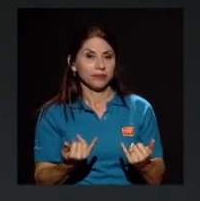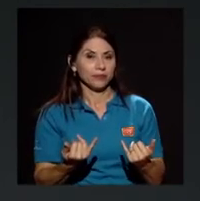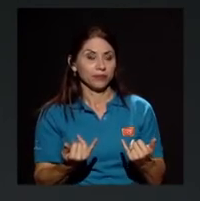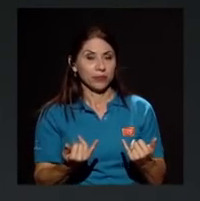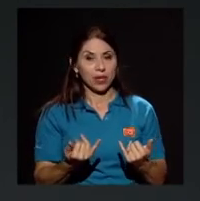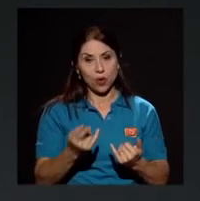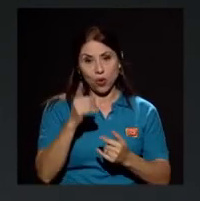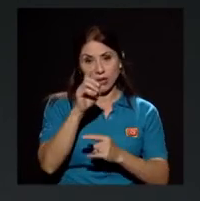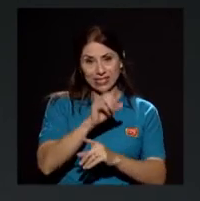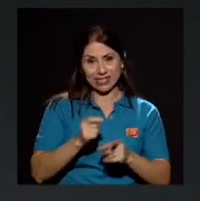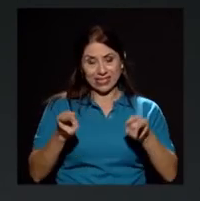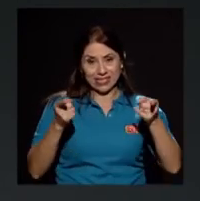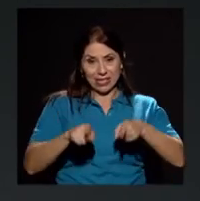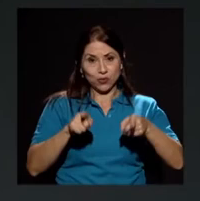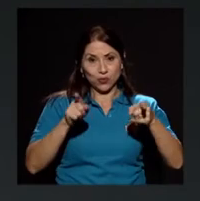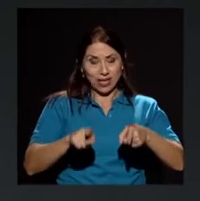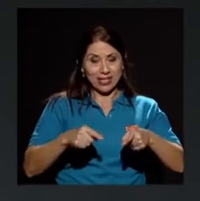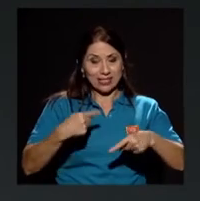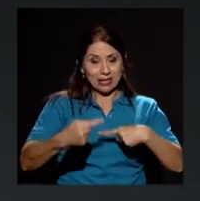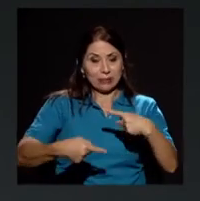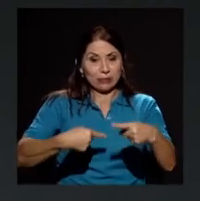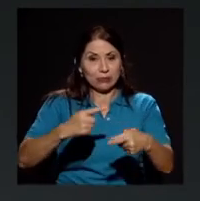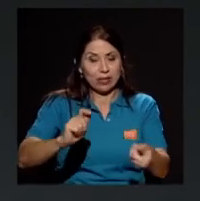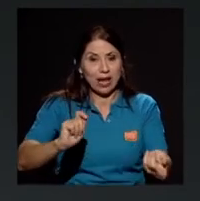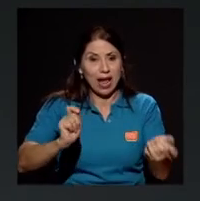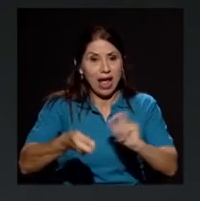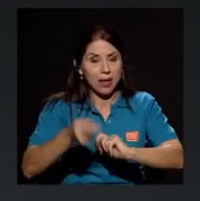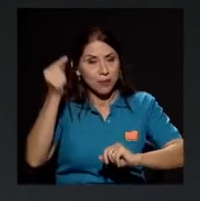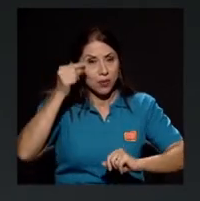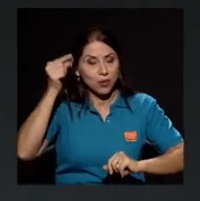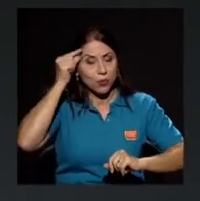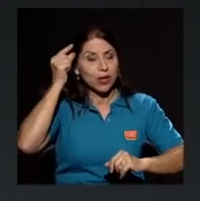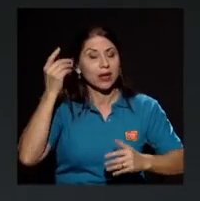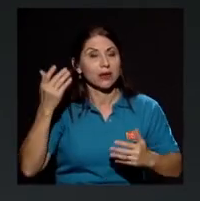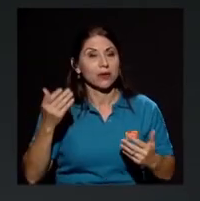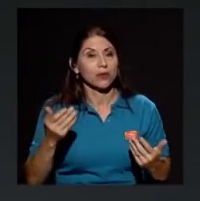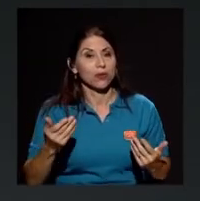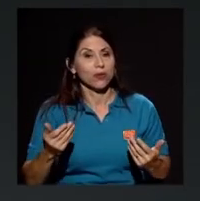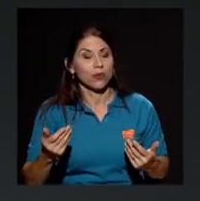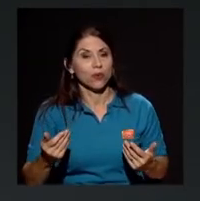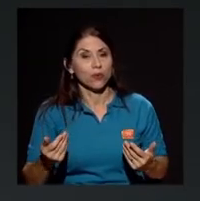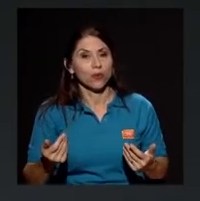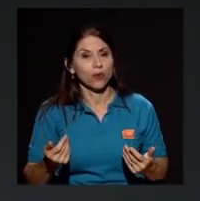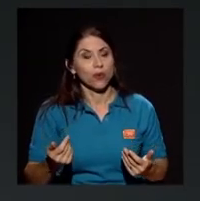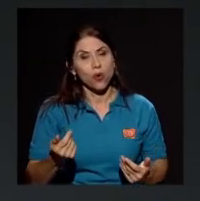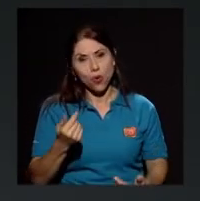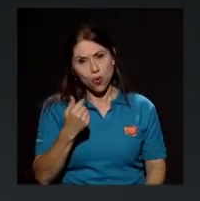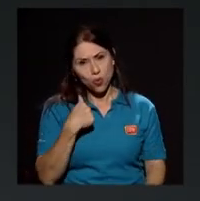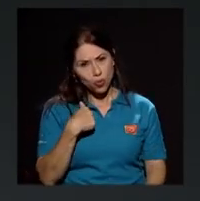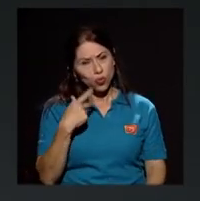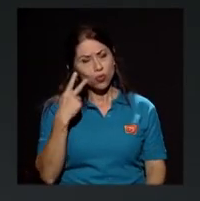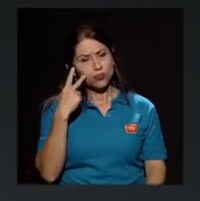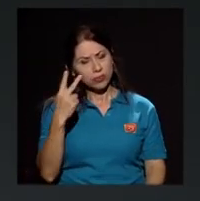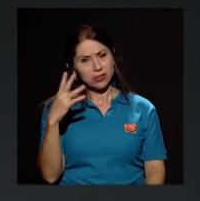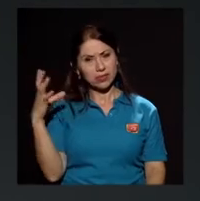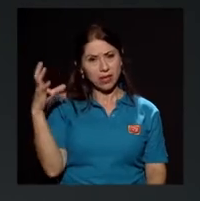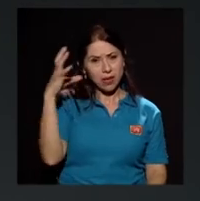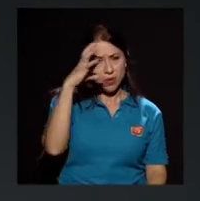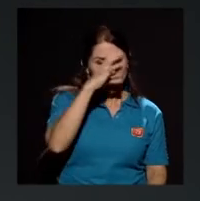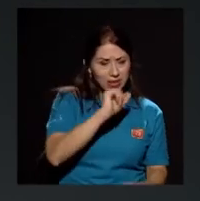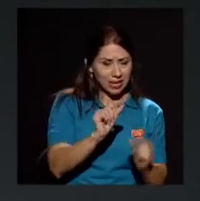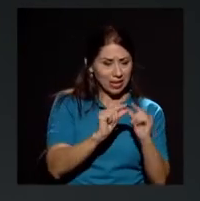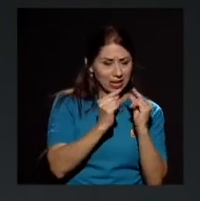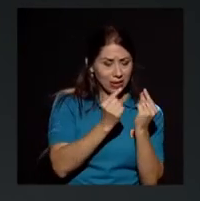circunstancia de cambio de gobierno encuentra uno algunas intolerancias tan fuertes